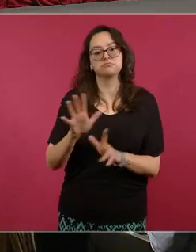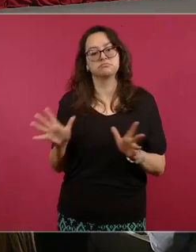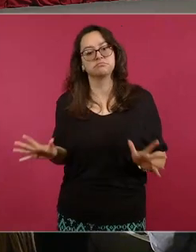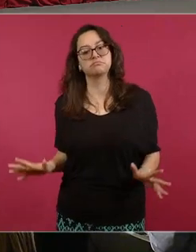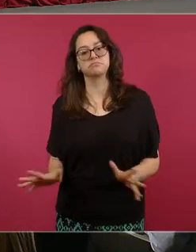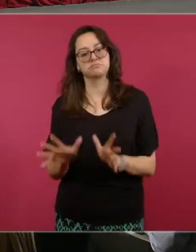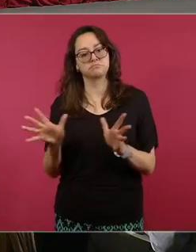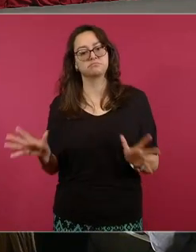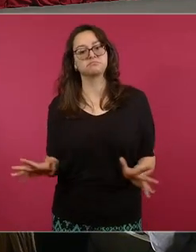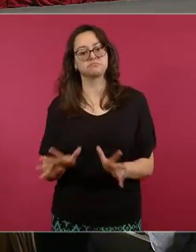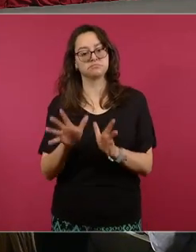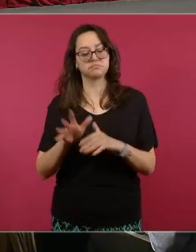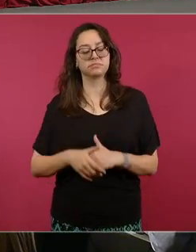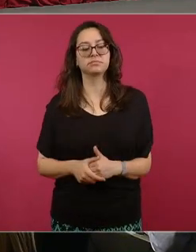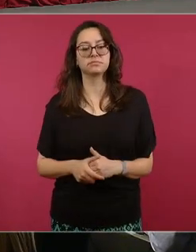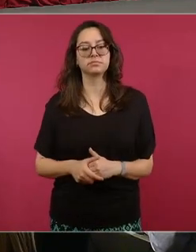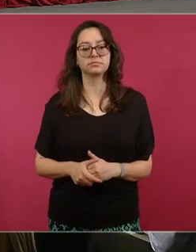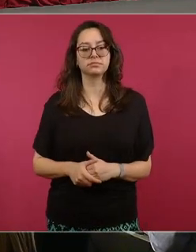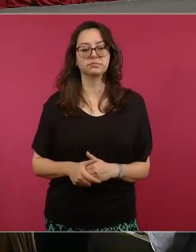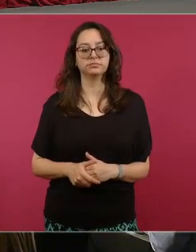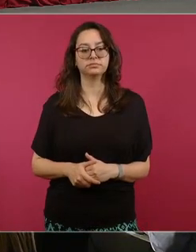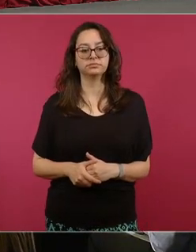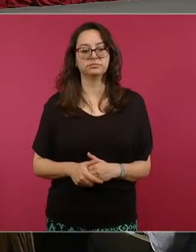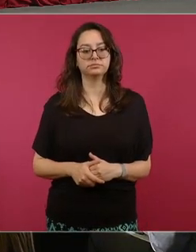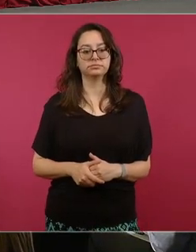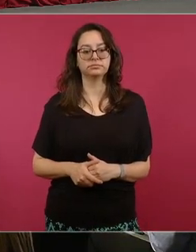del puerto. Adela.